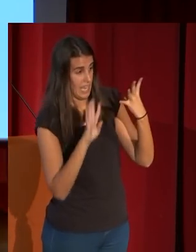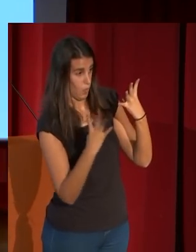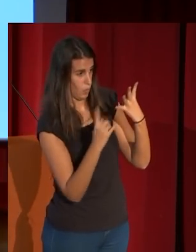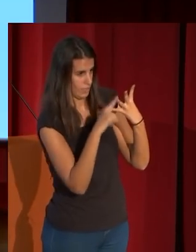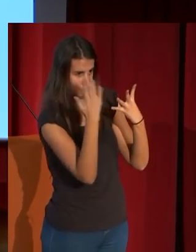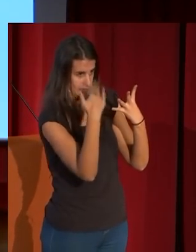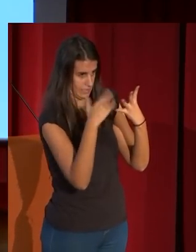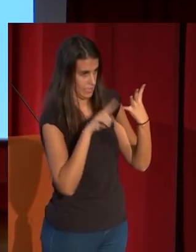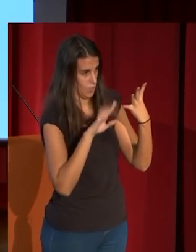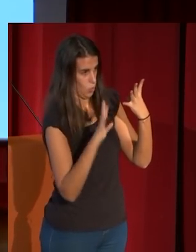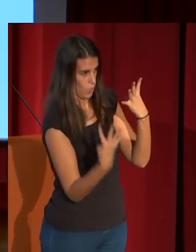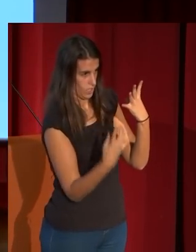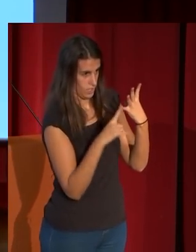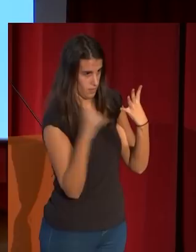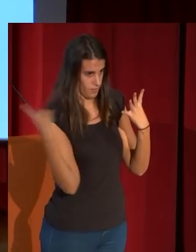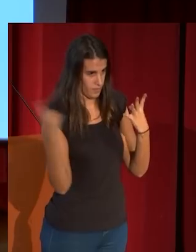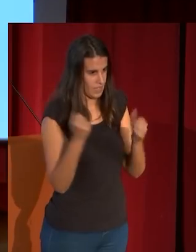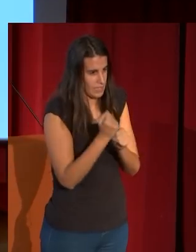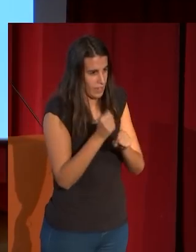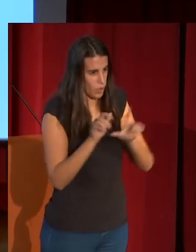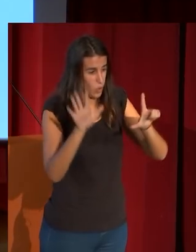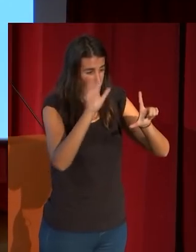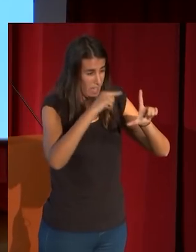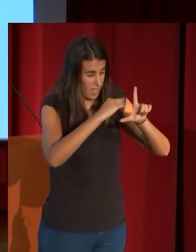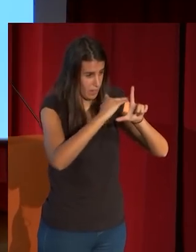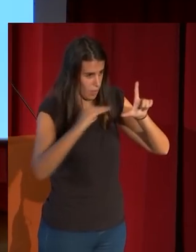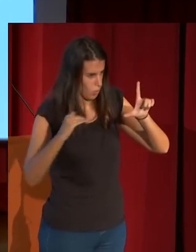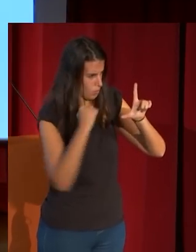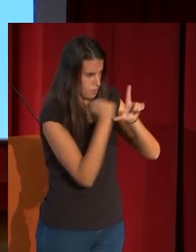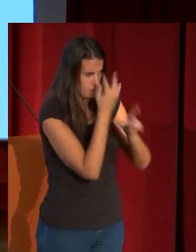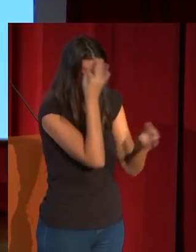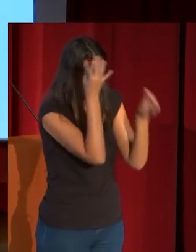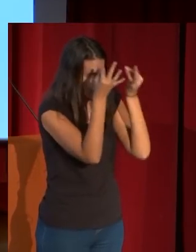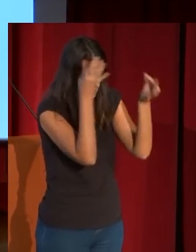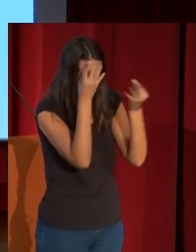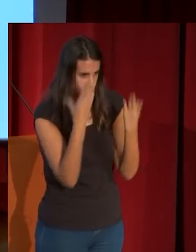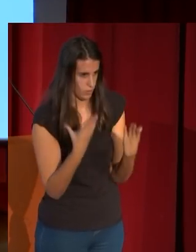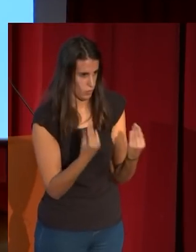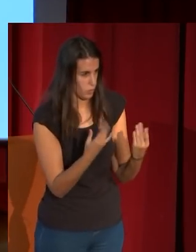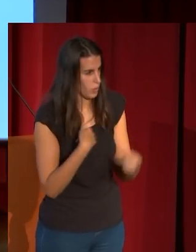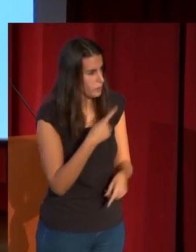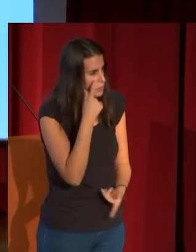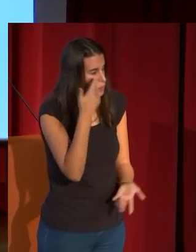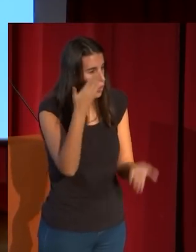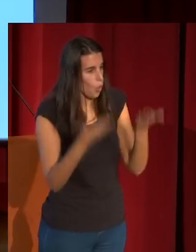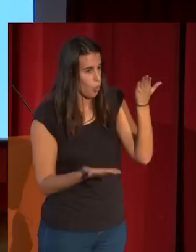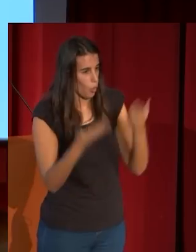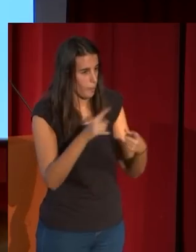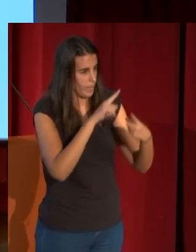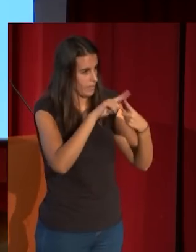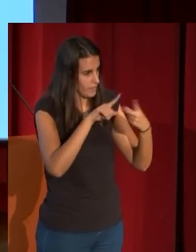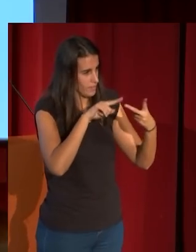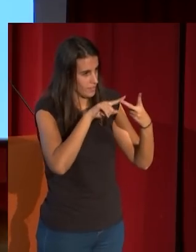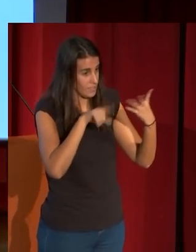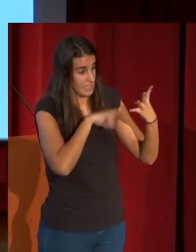y el cuarto Estado, más trabajado en la parte inferior, sobre todo. Esto se puede entretener en compararlos in situ porque